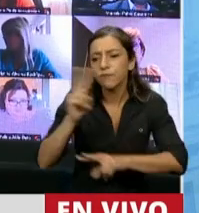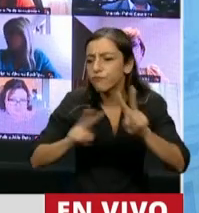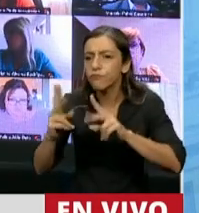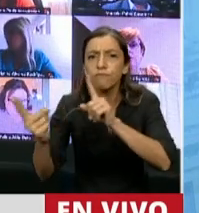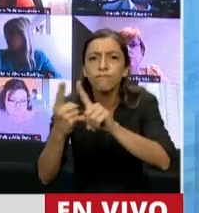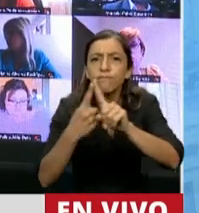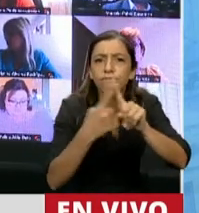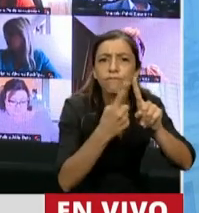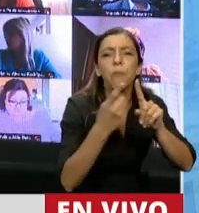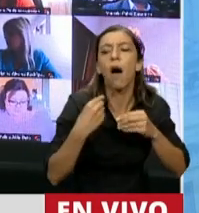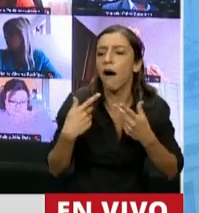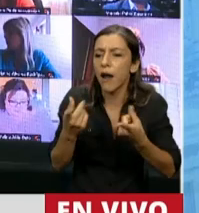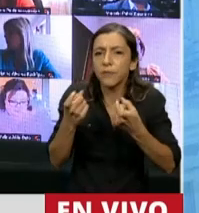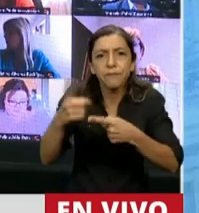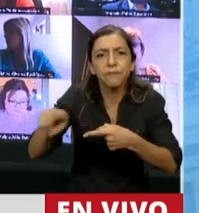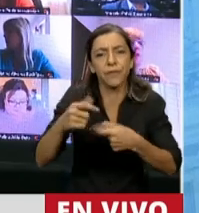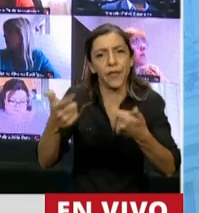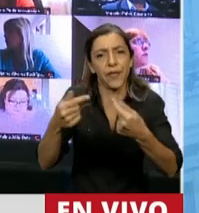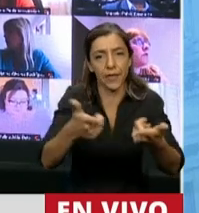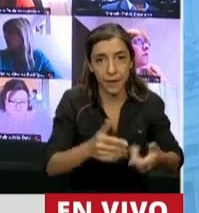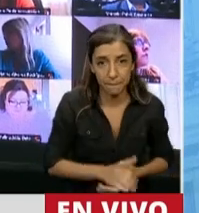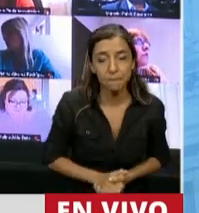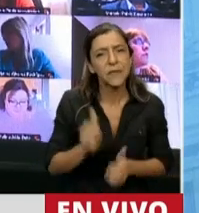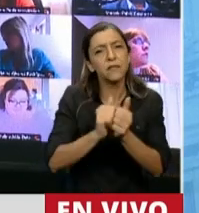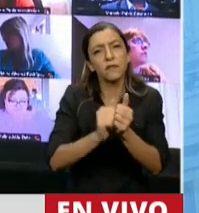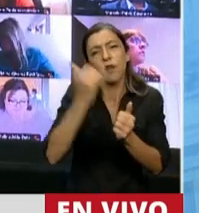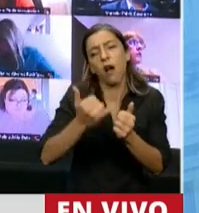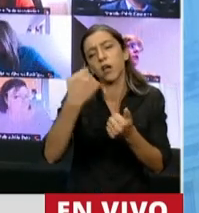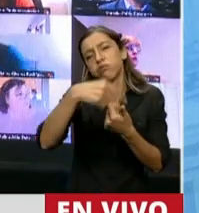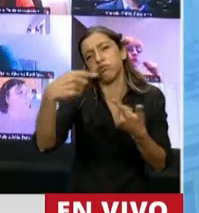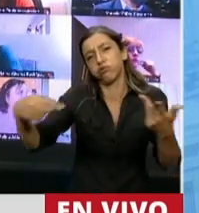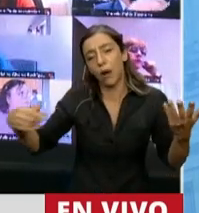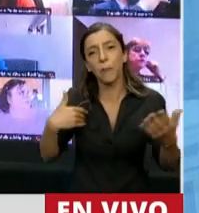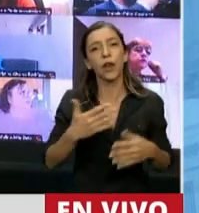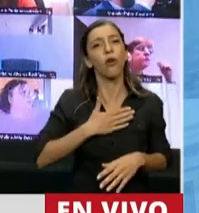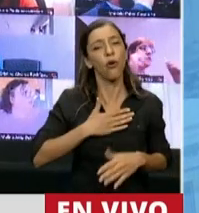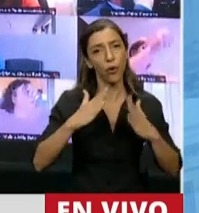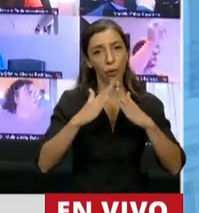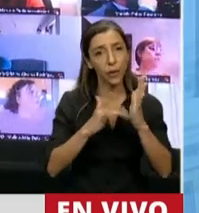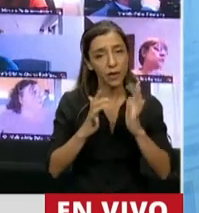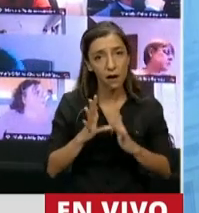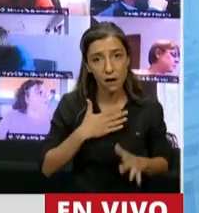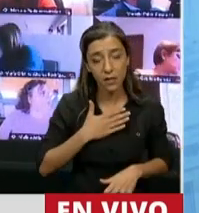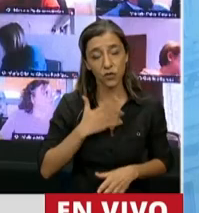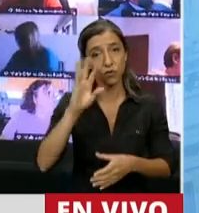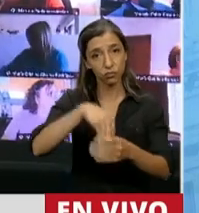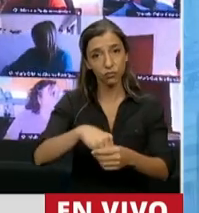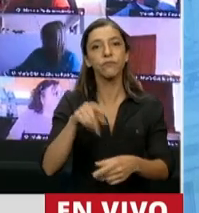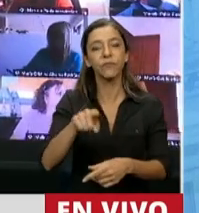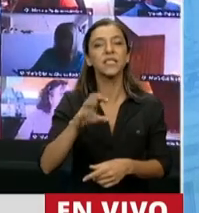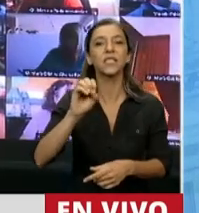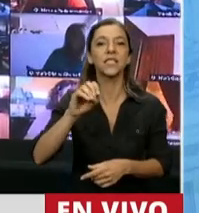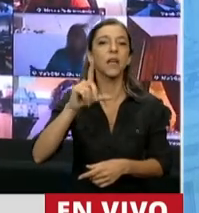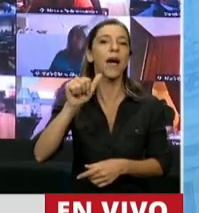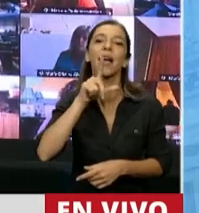Historias hay miles, pero me voy a permitir en este momento hablar de lo que hizo mi iglesia, la iglesia en la que yo participo, que se llama Catedral de la Fe, acá